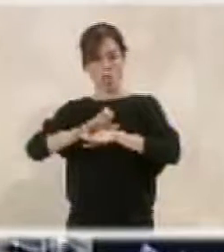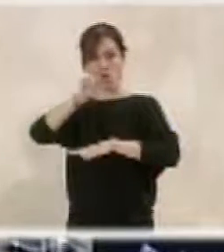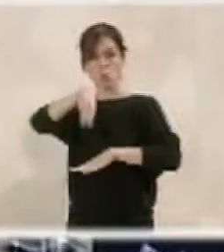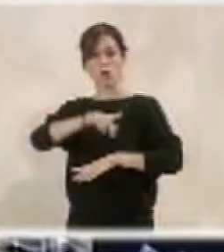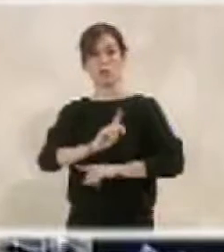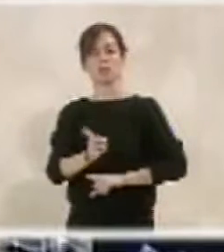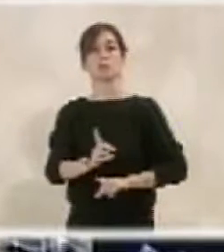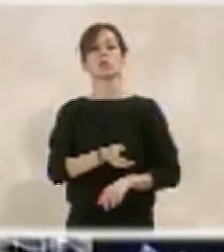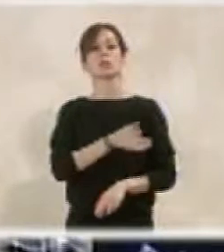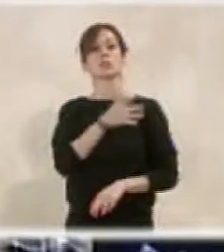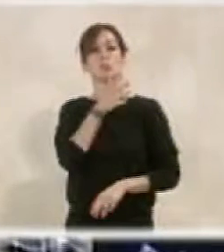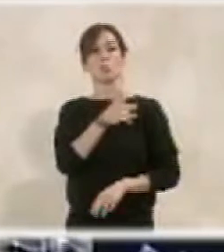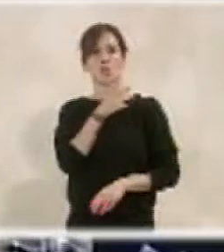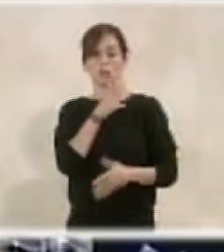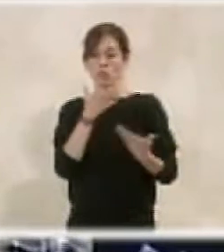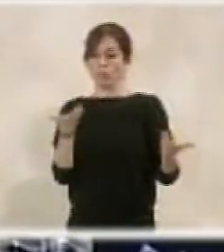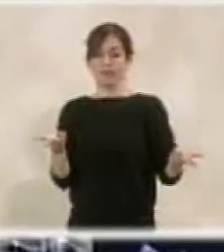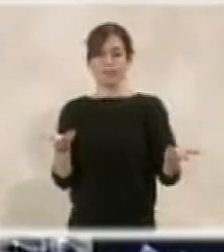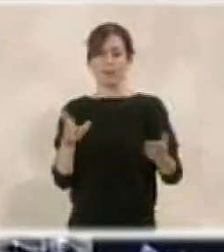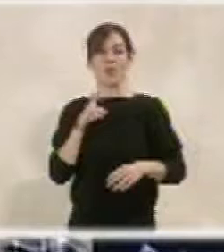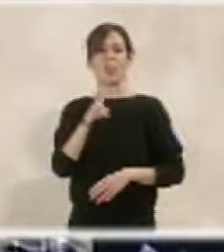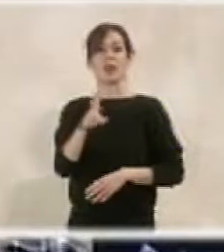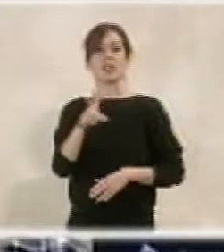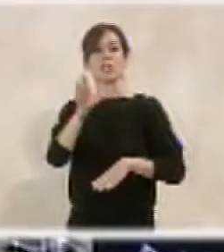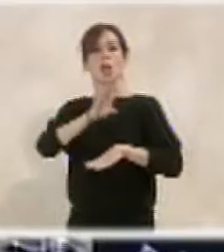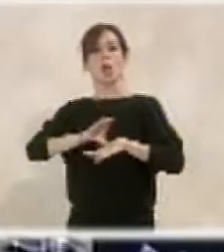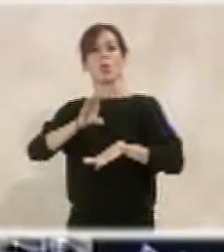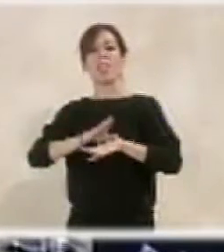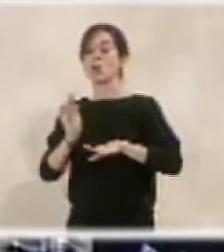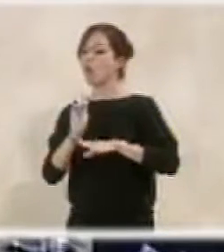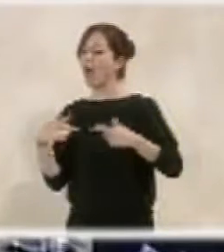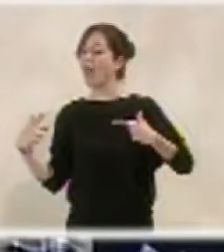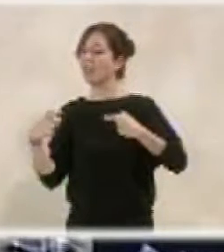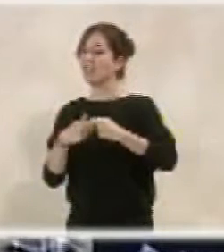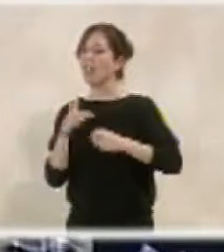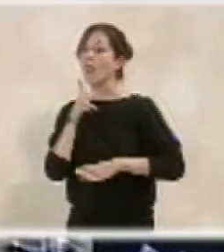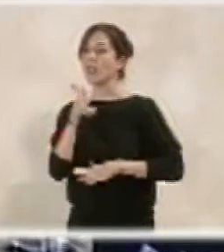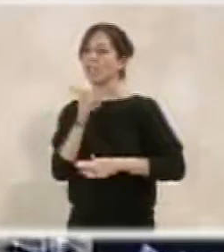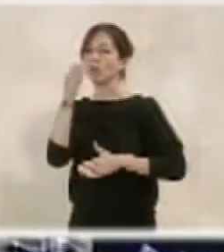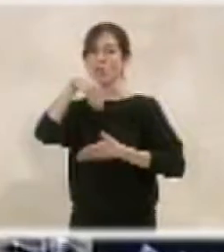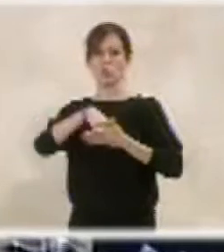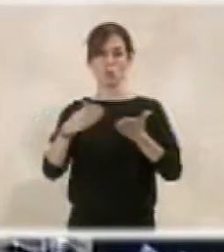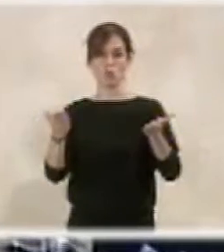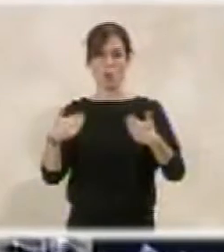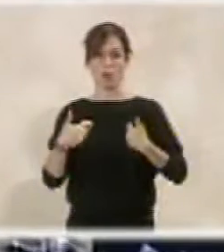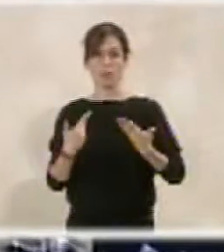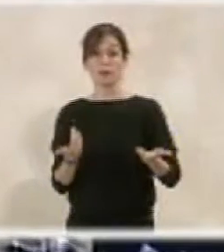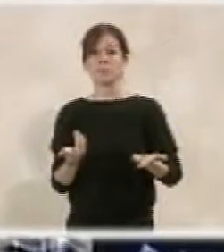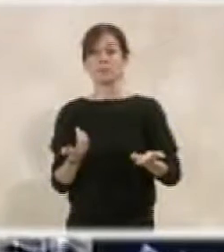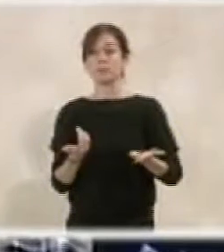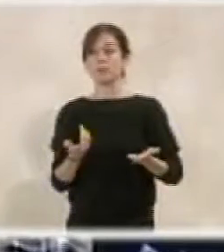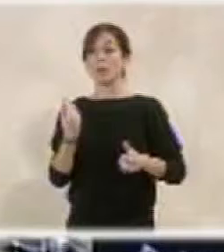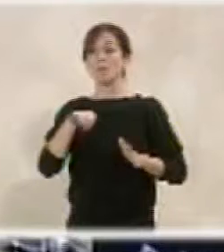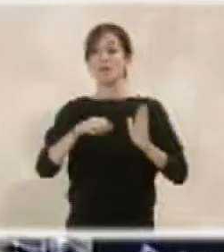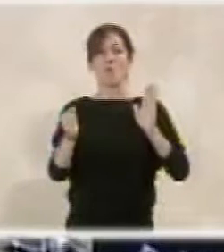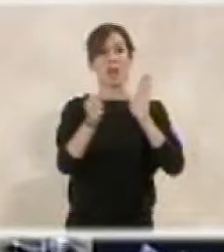y no tendría derecho la concejal no adscrita a estar en este órgano. El